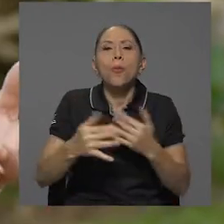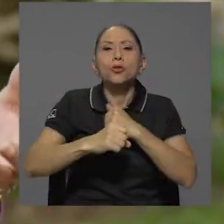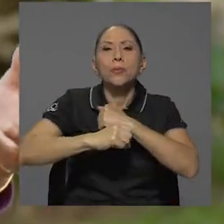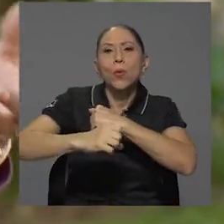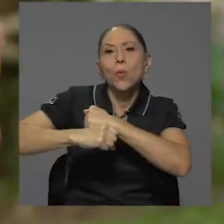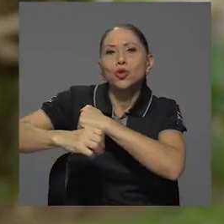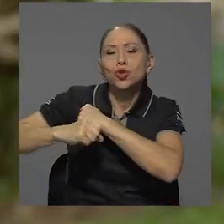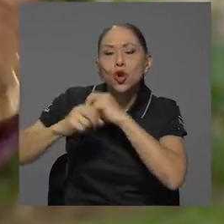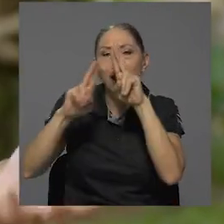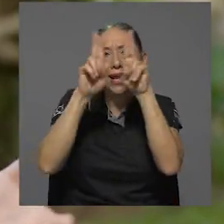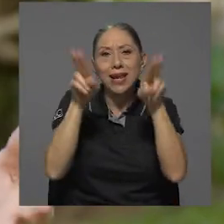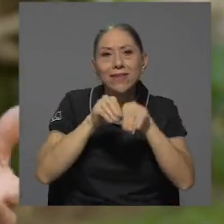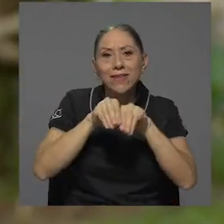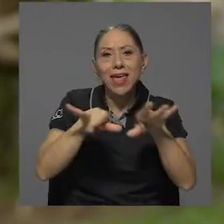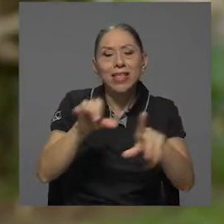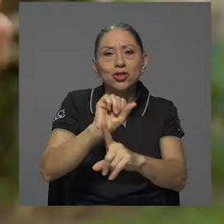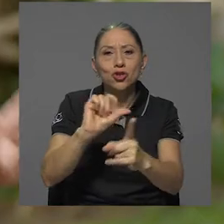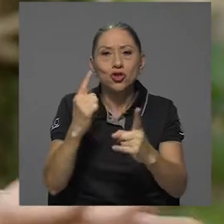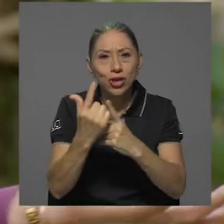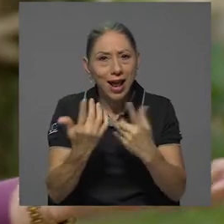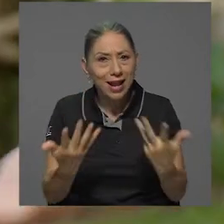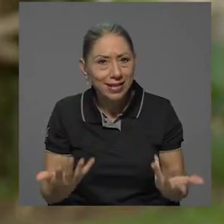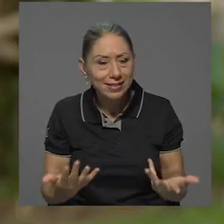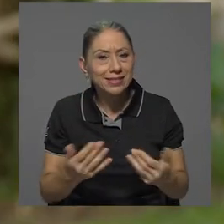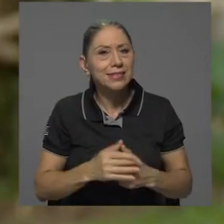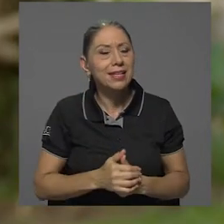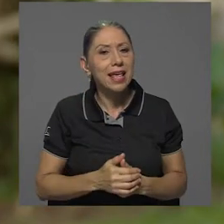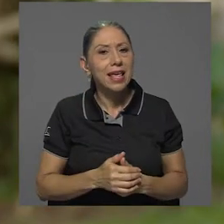¿Cómo se promocionan ustedes en redes sociales?